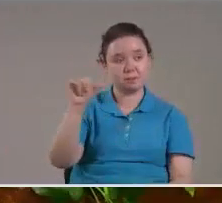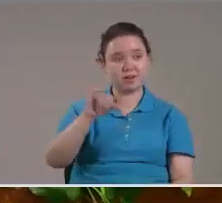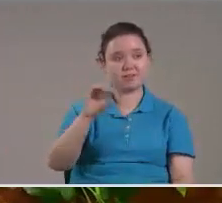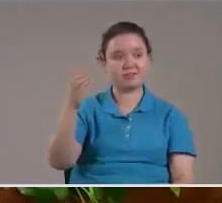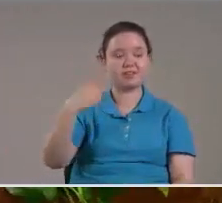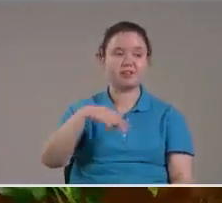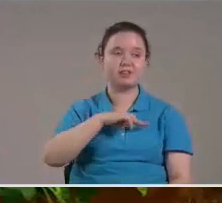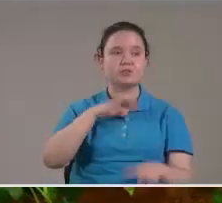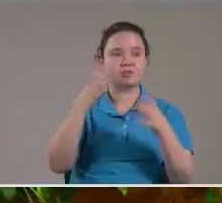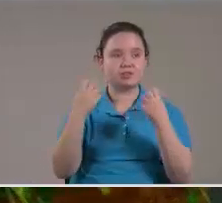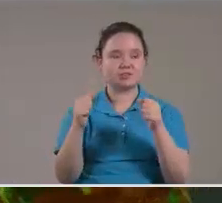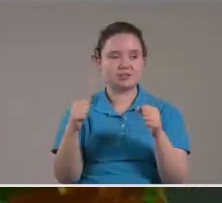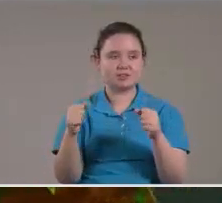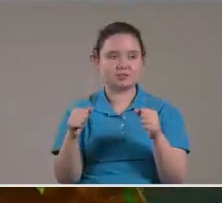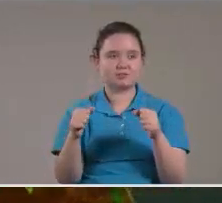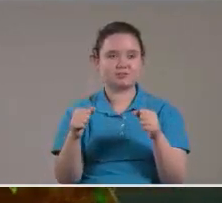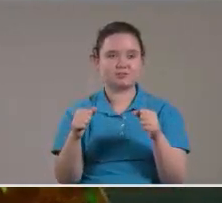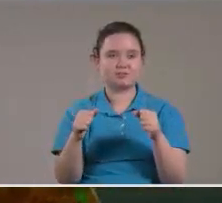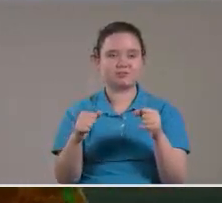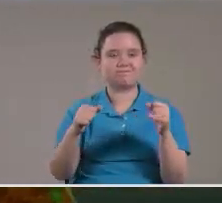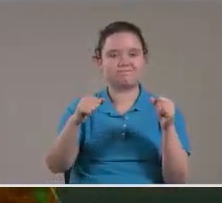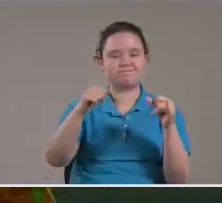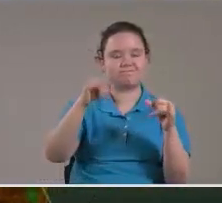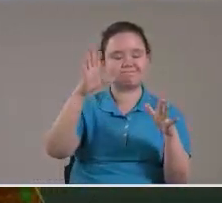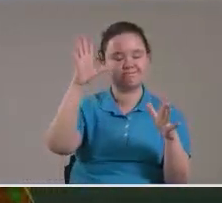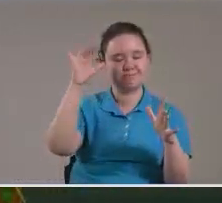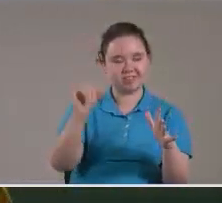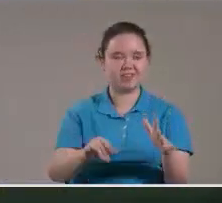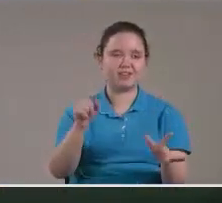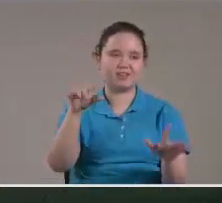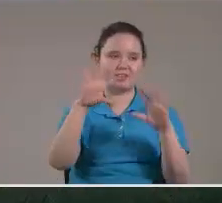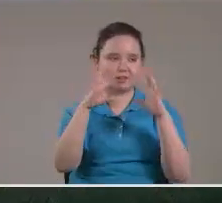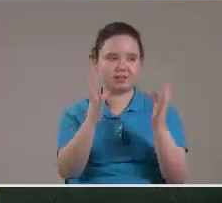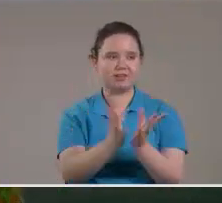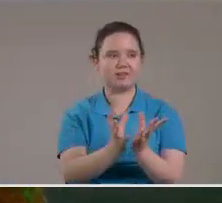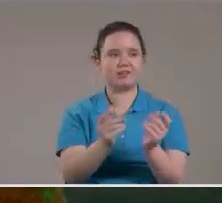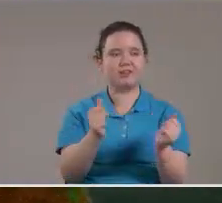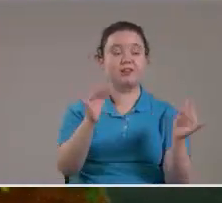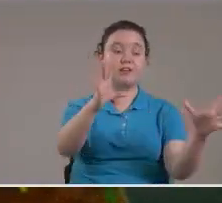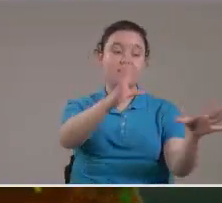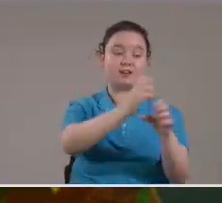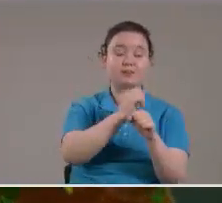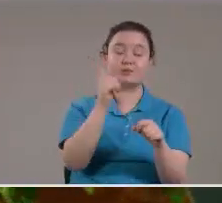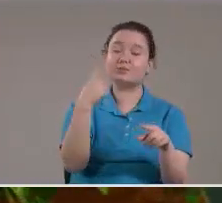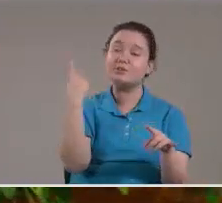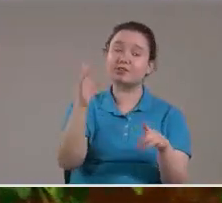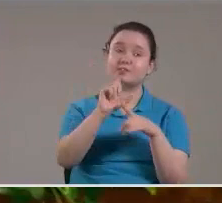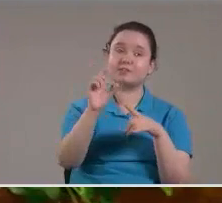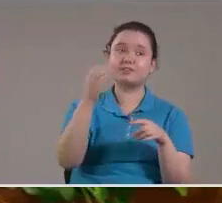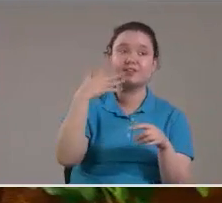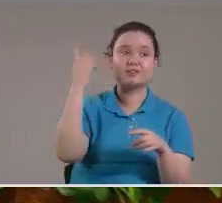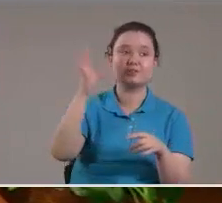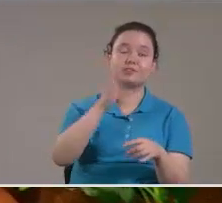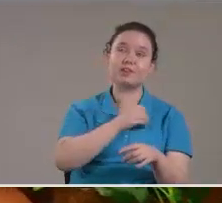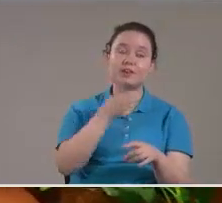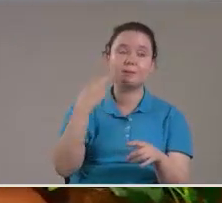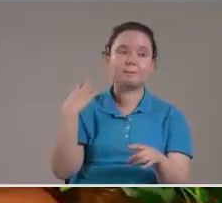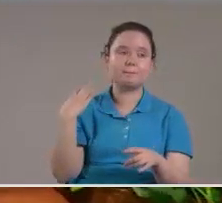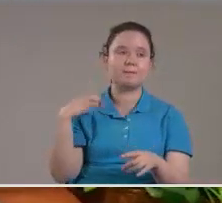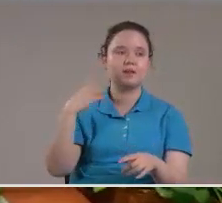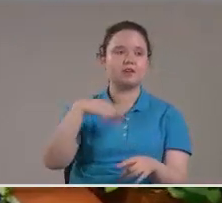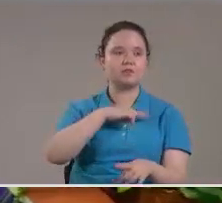Que nos hacen Que nos hacen Que nos detengamos Hermano Y agarremos Todo lo que Dios Quiere para nuestra Vida